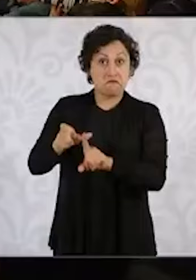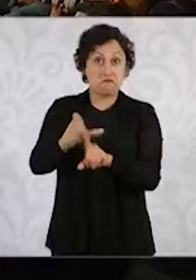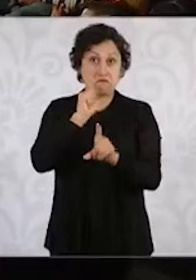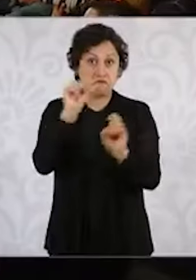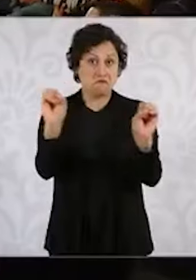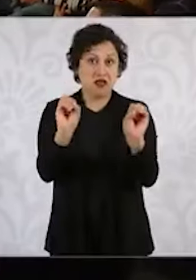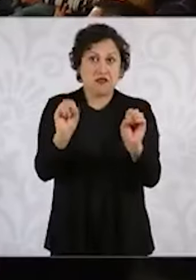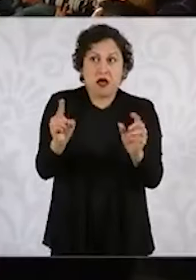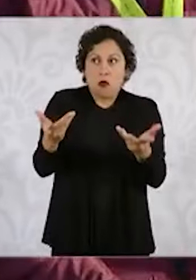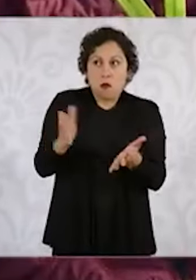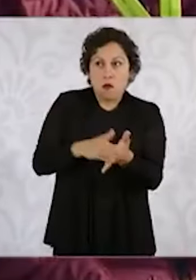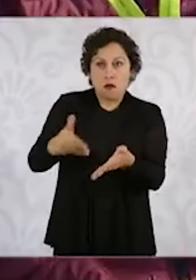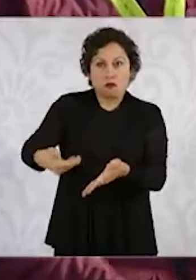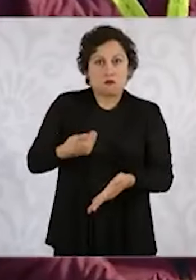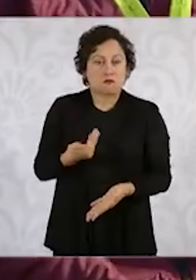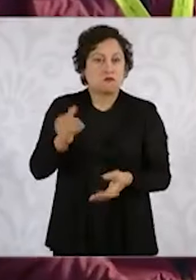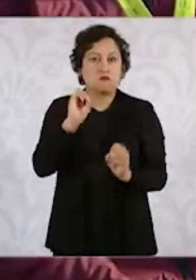Seguridad. ¿Él iba con alguien?